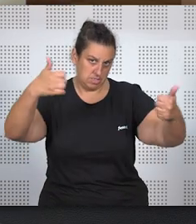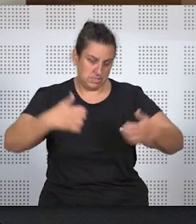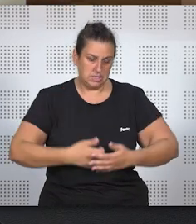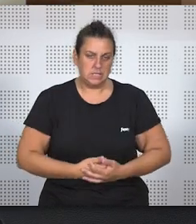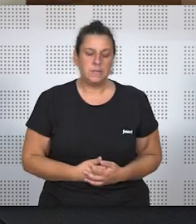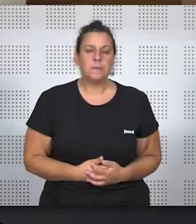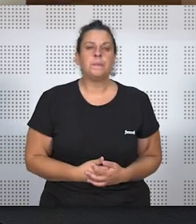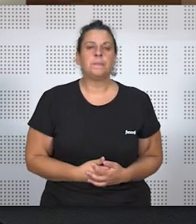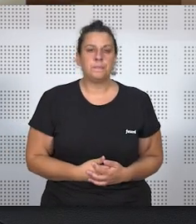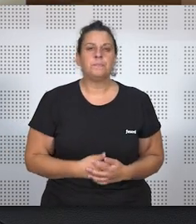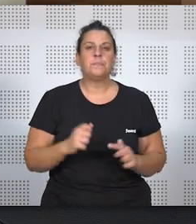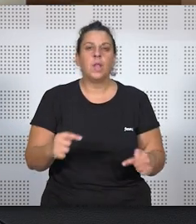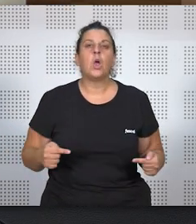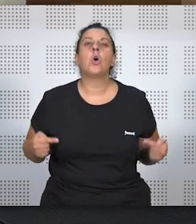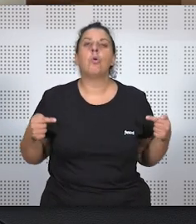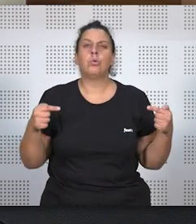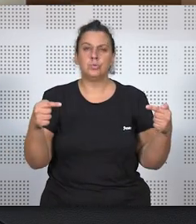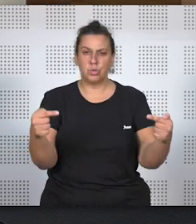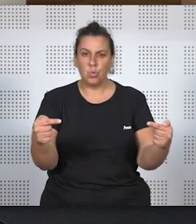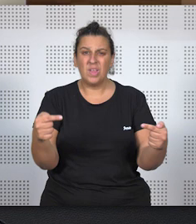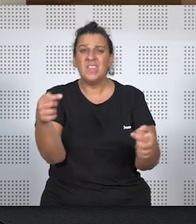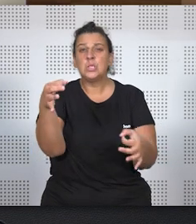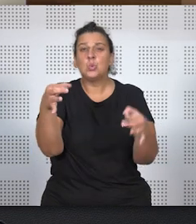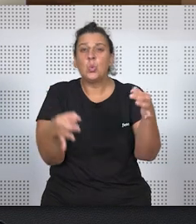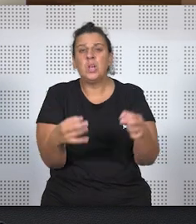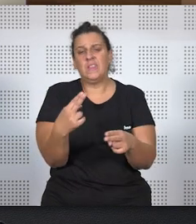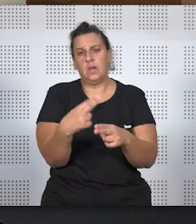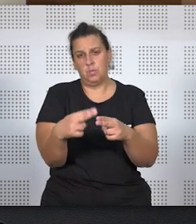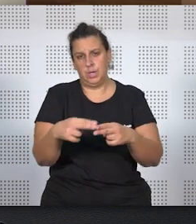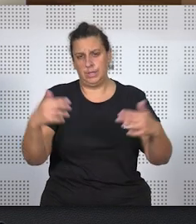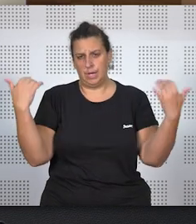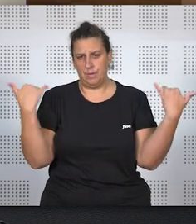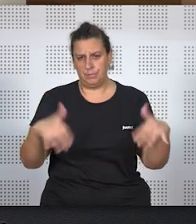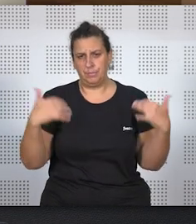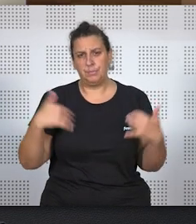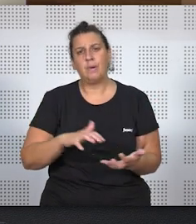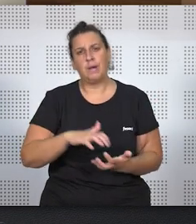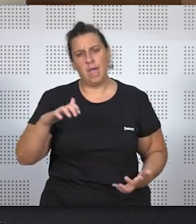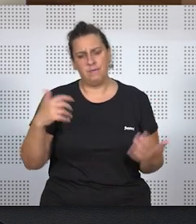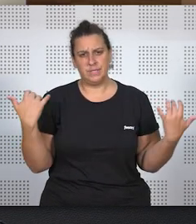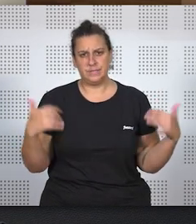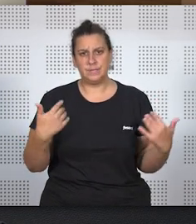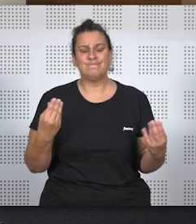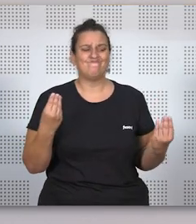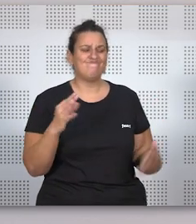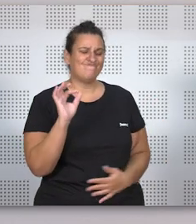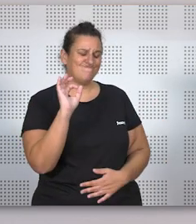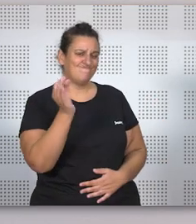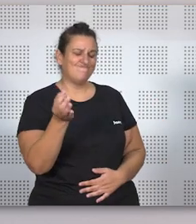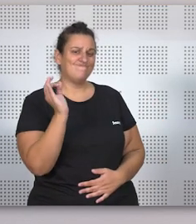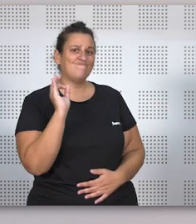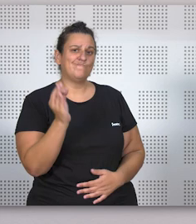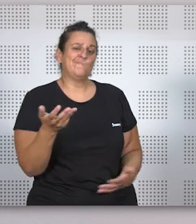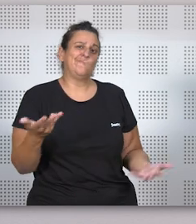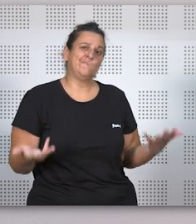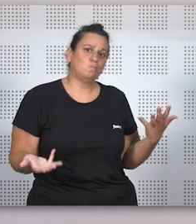repercusiones jurídico-políticas son grandes y graves. Bueno, la